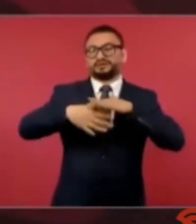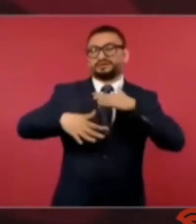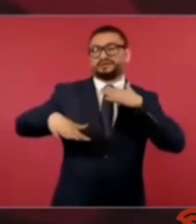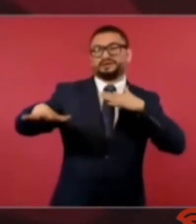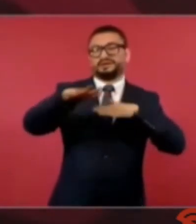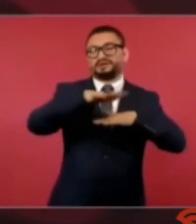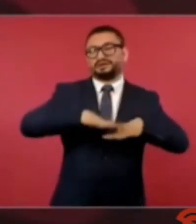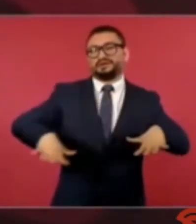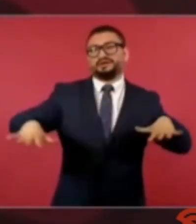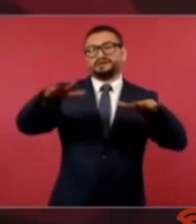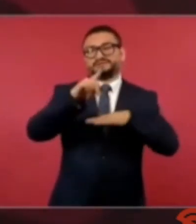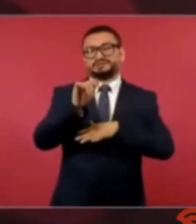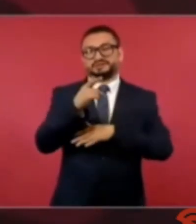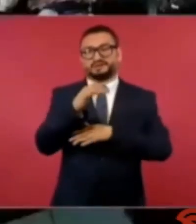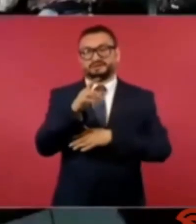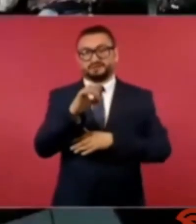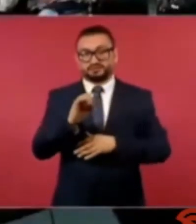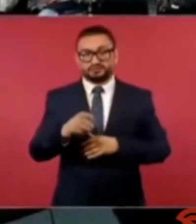no no se va a acabar